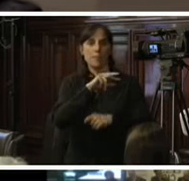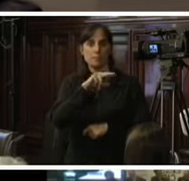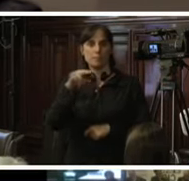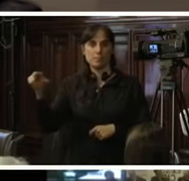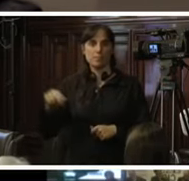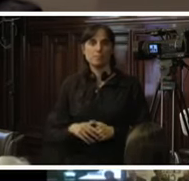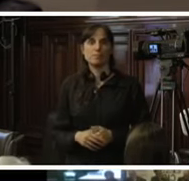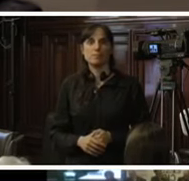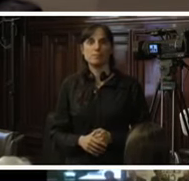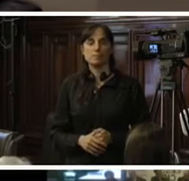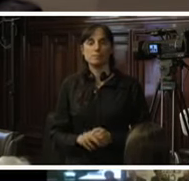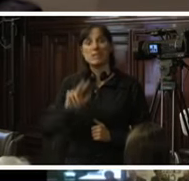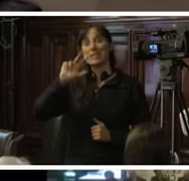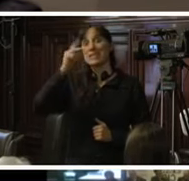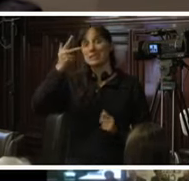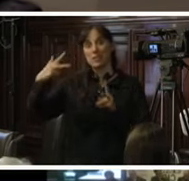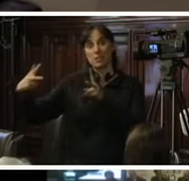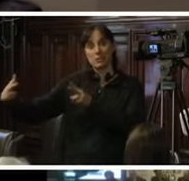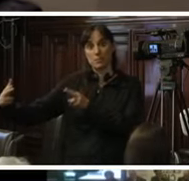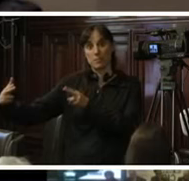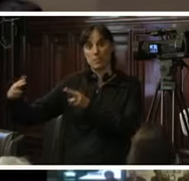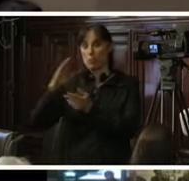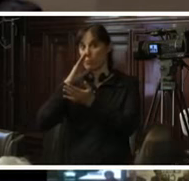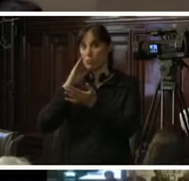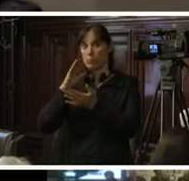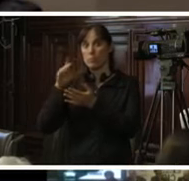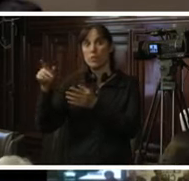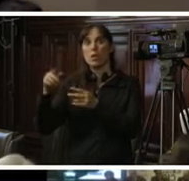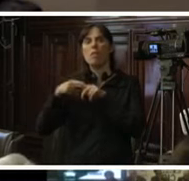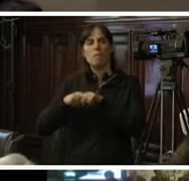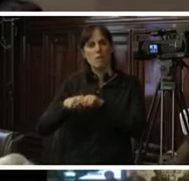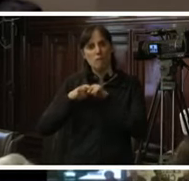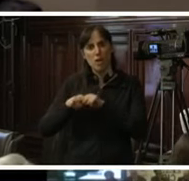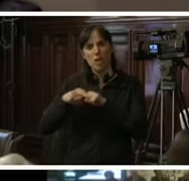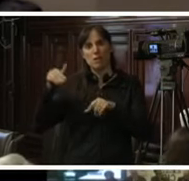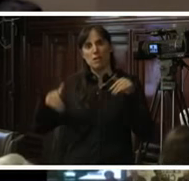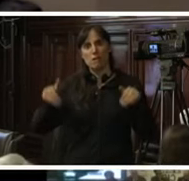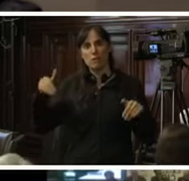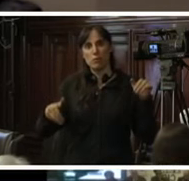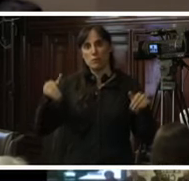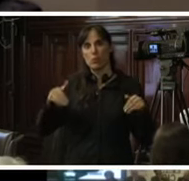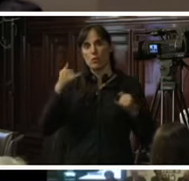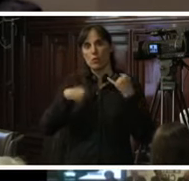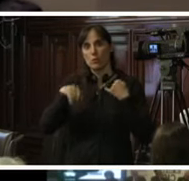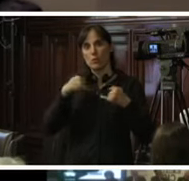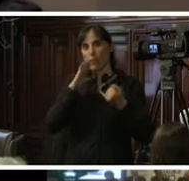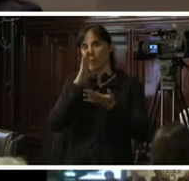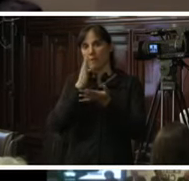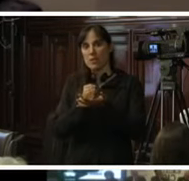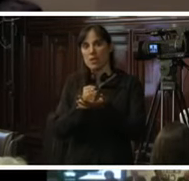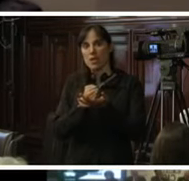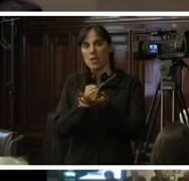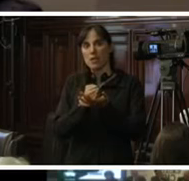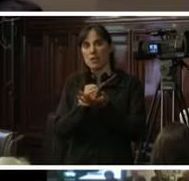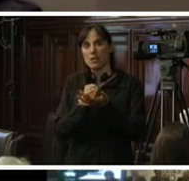Hay una tercera etapa que es el debate y el voto del informe final en el seno